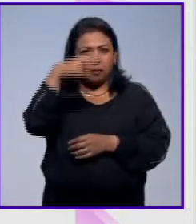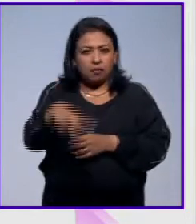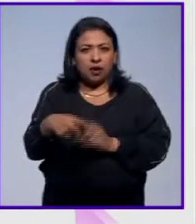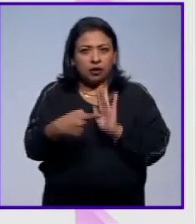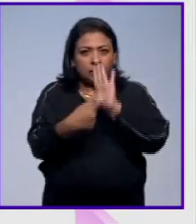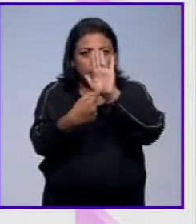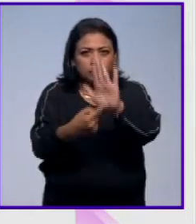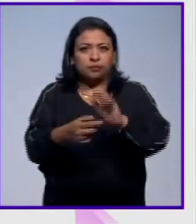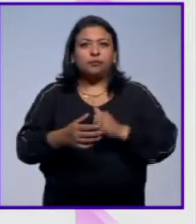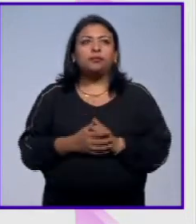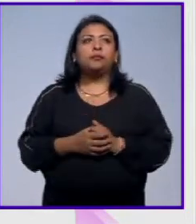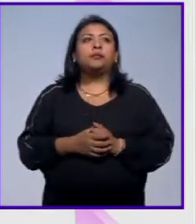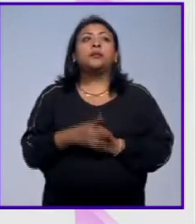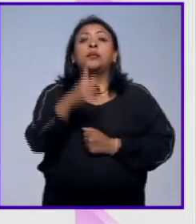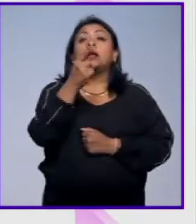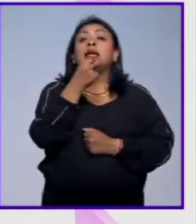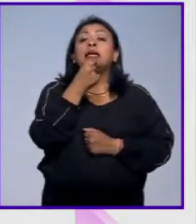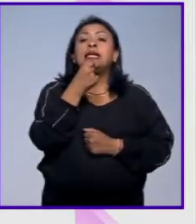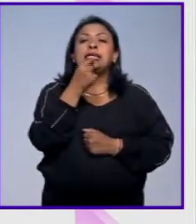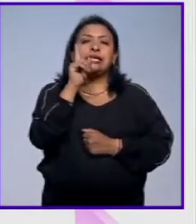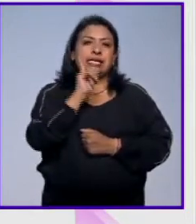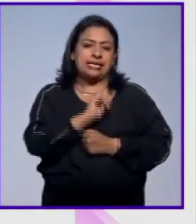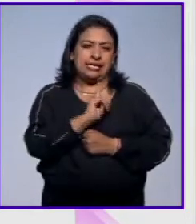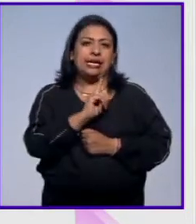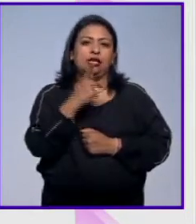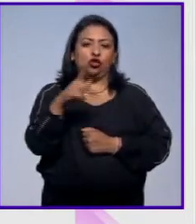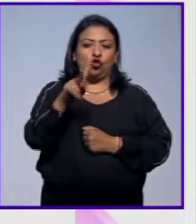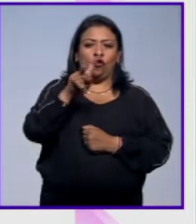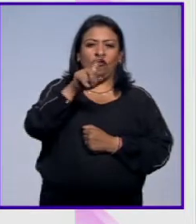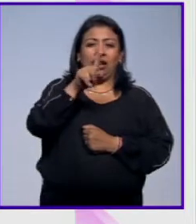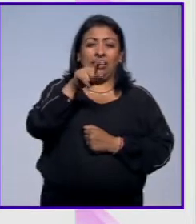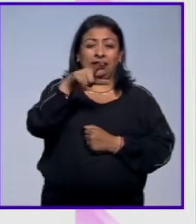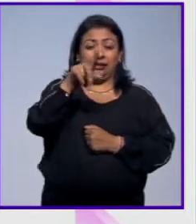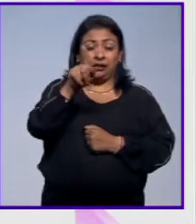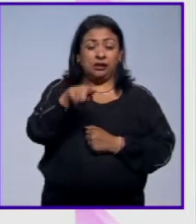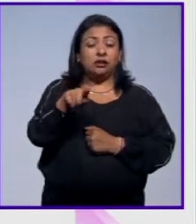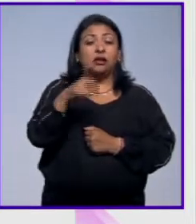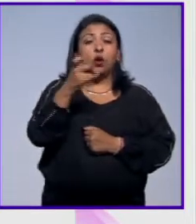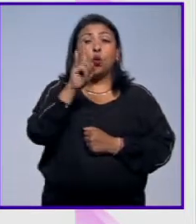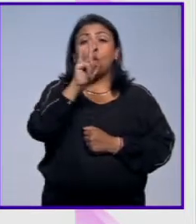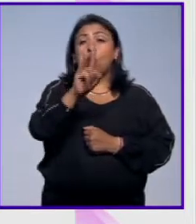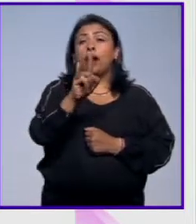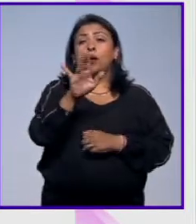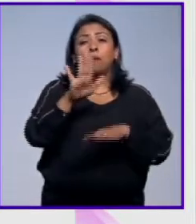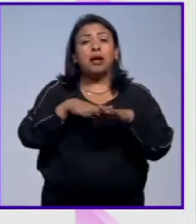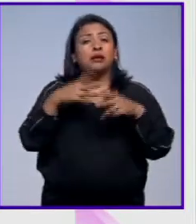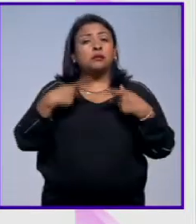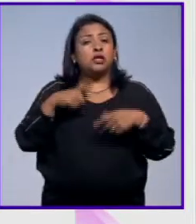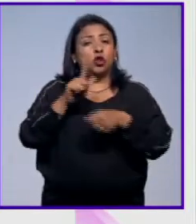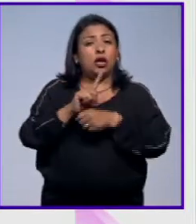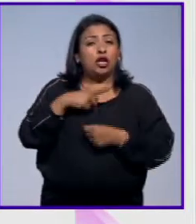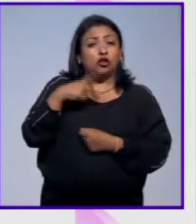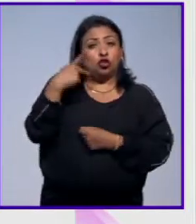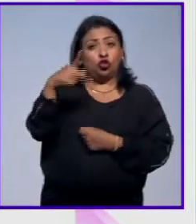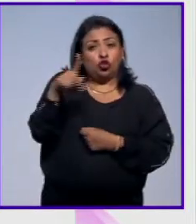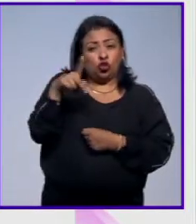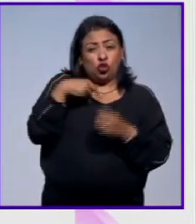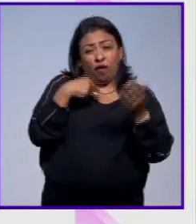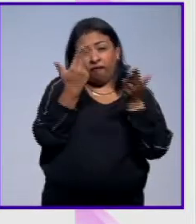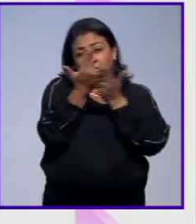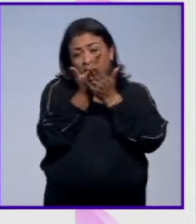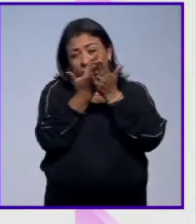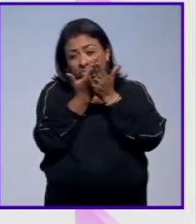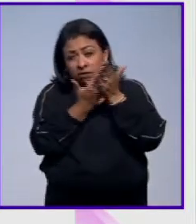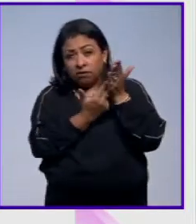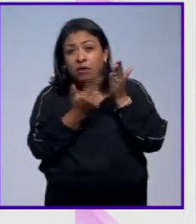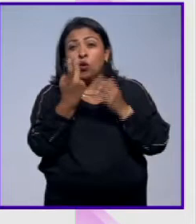el retrato de una niña de Velázquez es el cuadro más personal de él y en realidad es casi